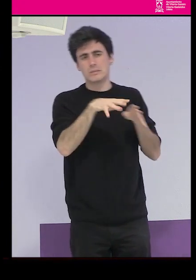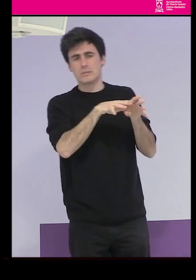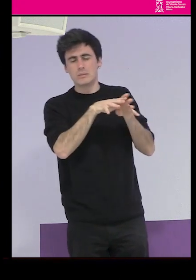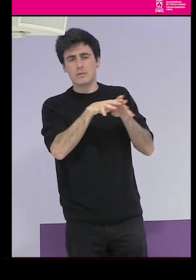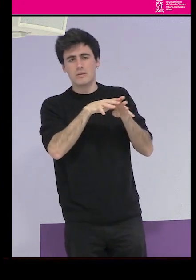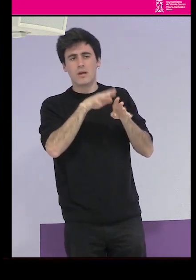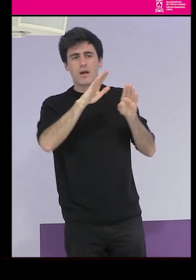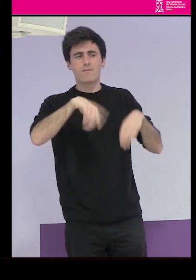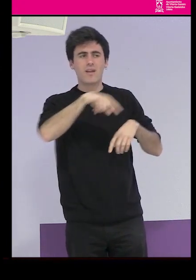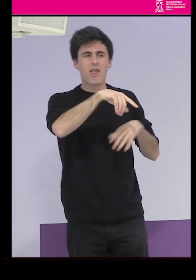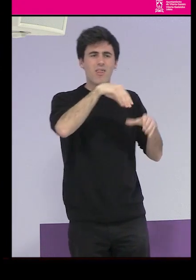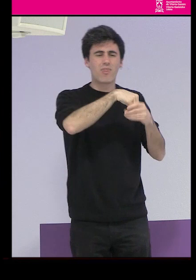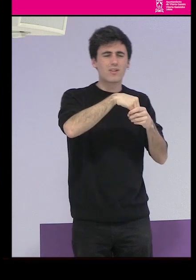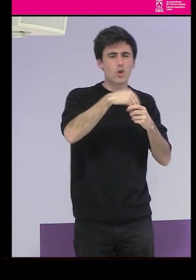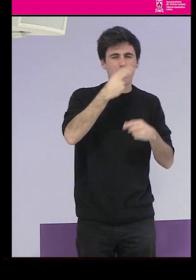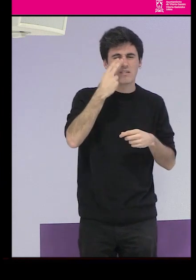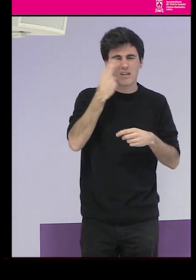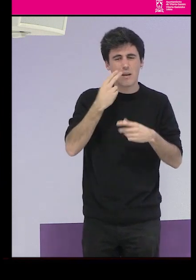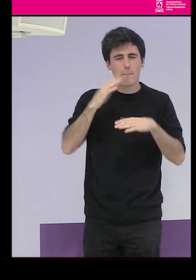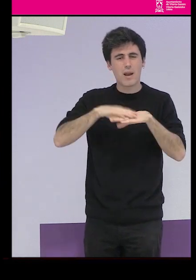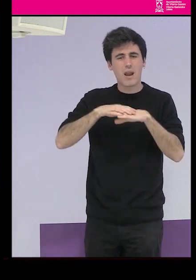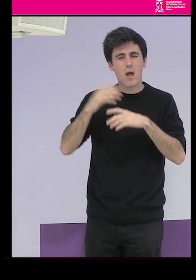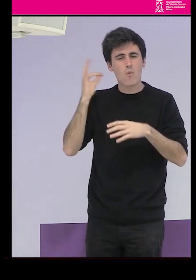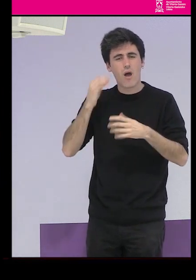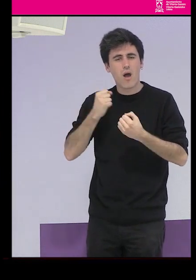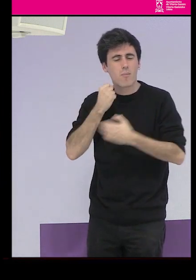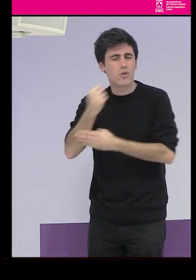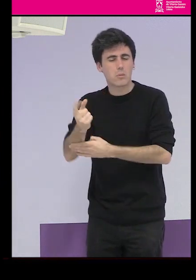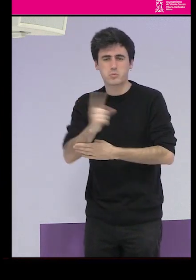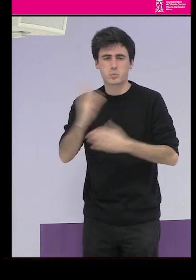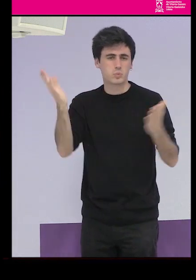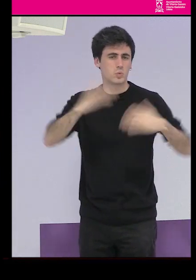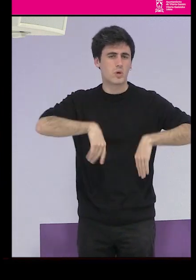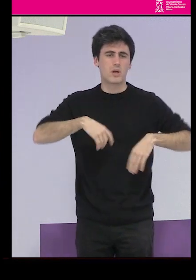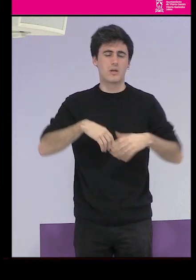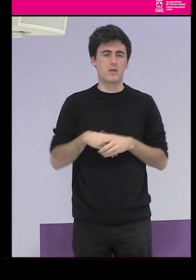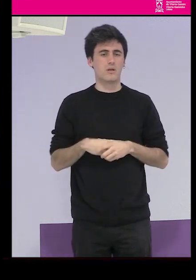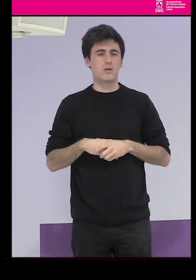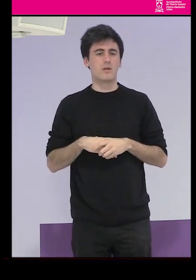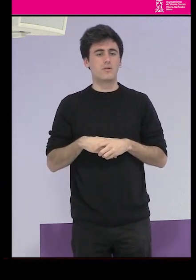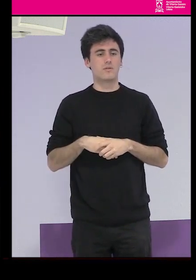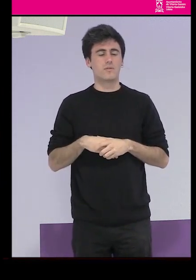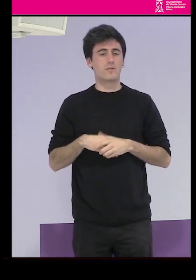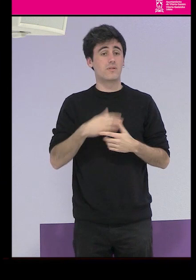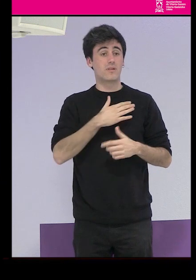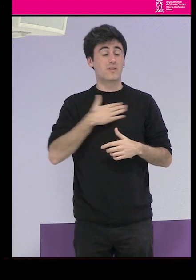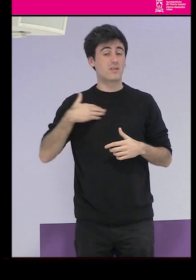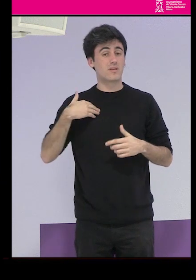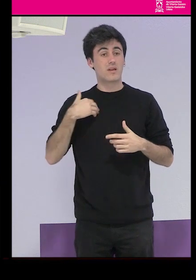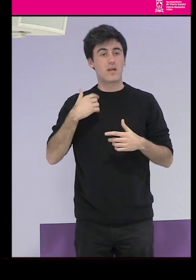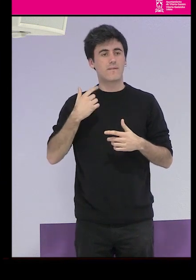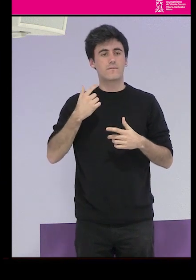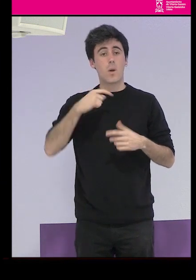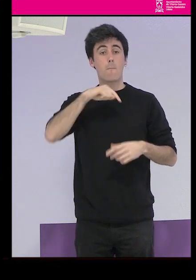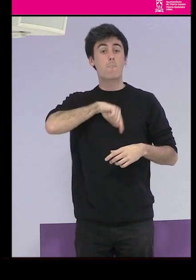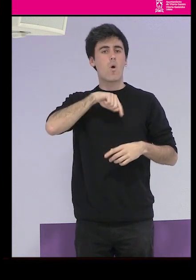el fondo ningún interés por ayudar a las mujeres que no estaban voluntariamente ejerciendo la prostitución, sino que tenía que ver con imponer